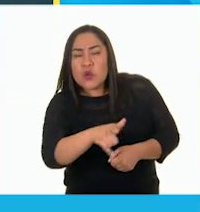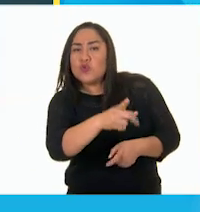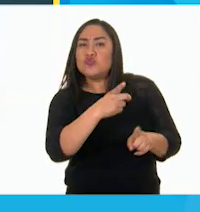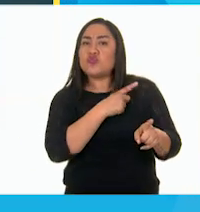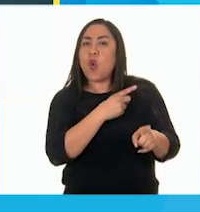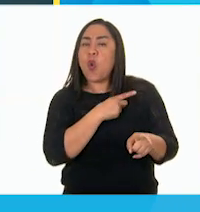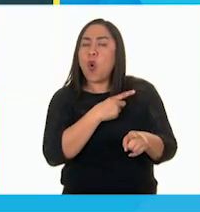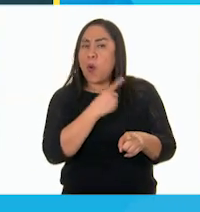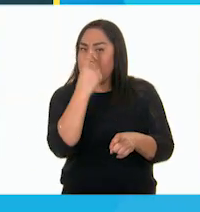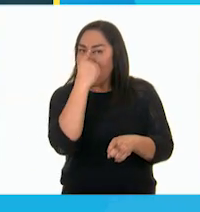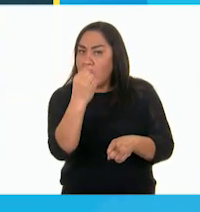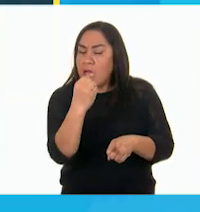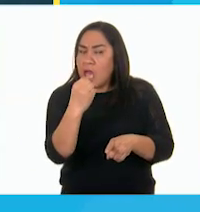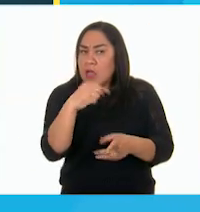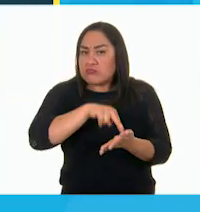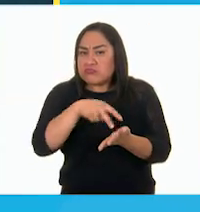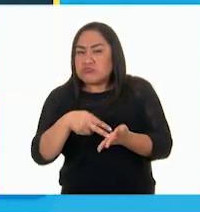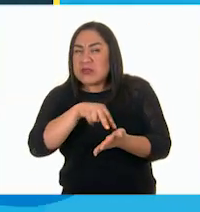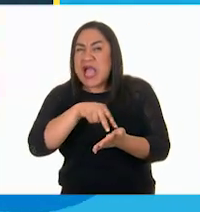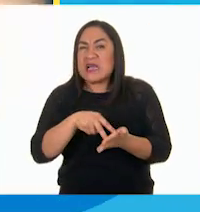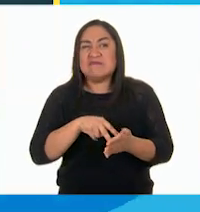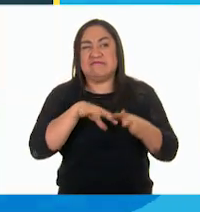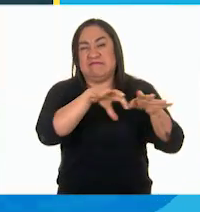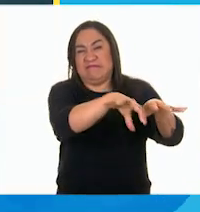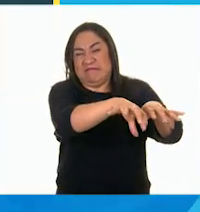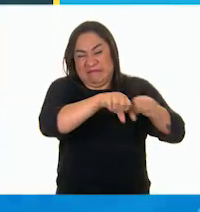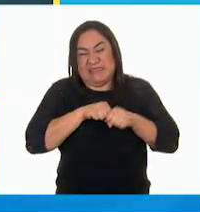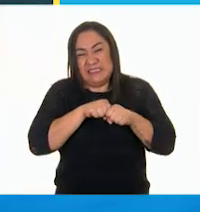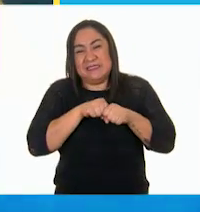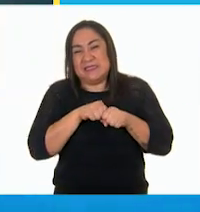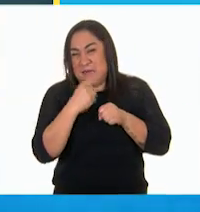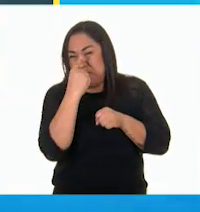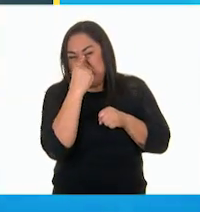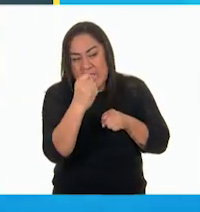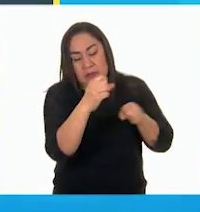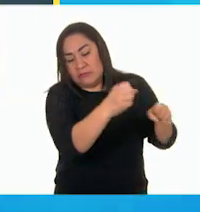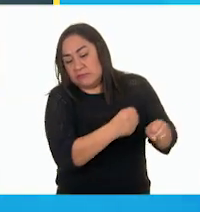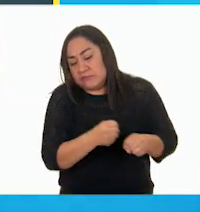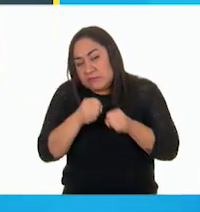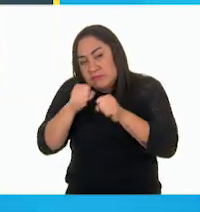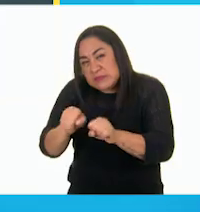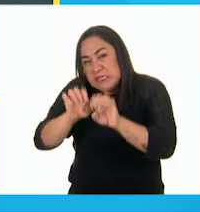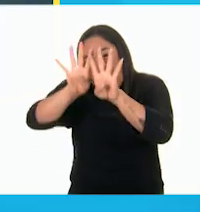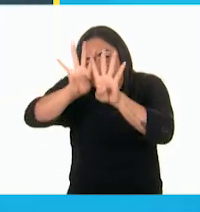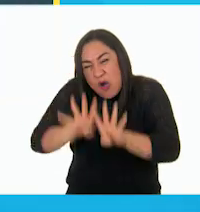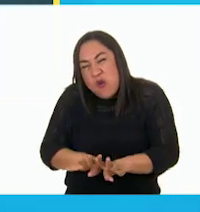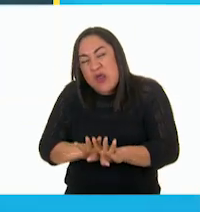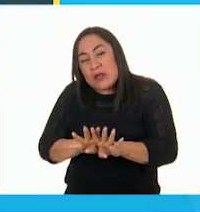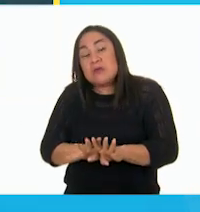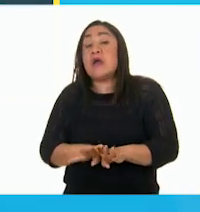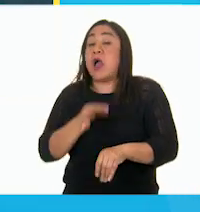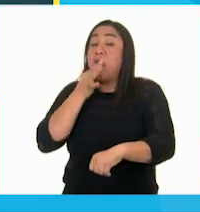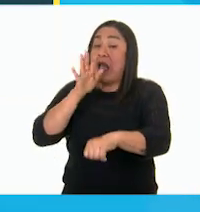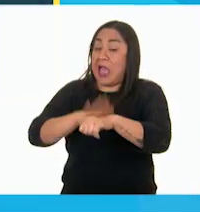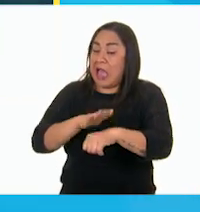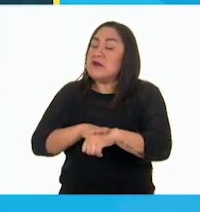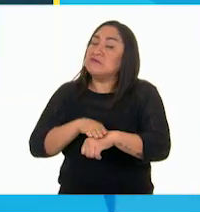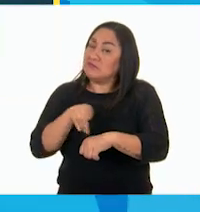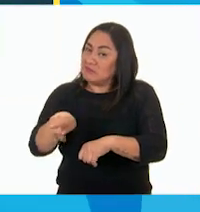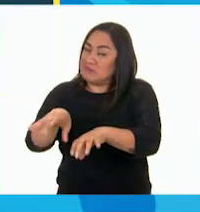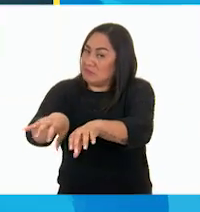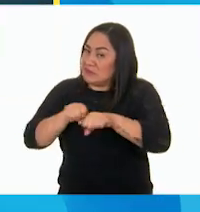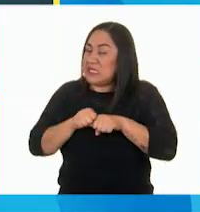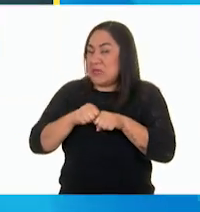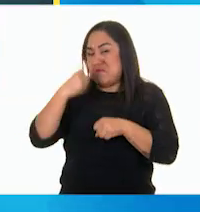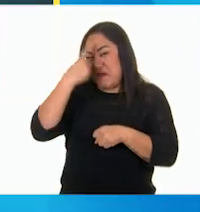por sí sola, decidió quedárselo. Tomó a Pinocho, lo metió en una jaula, y le dijo que sería suyo